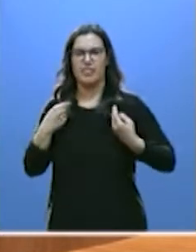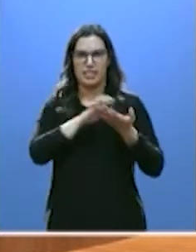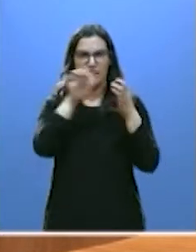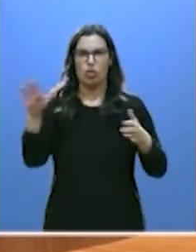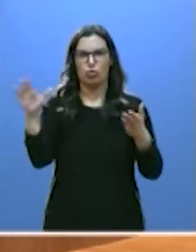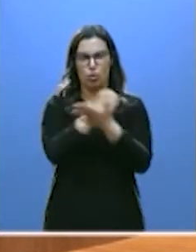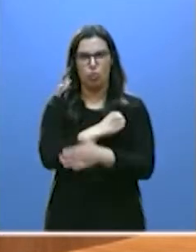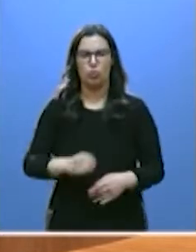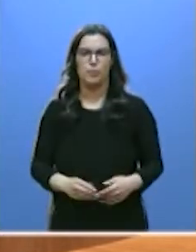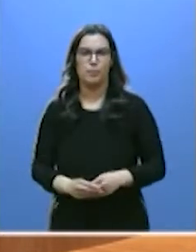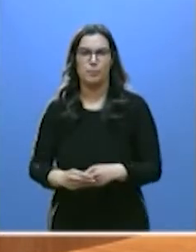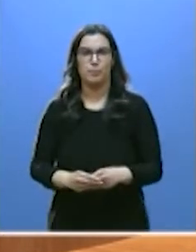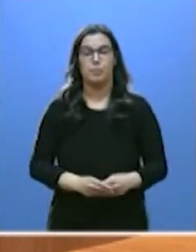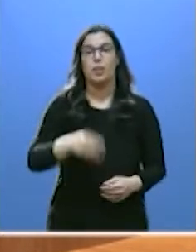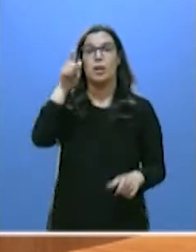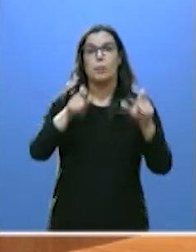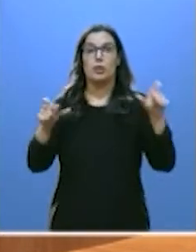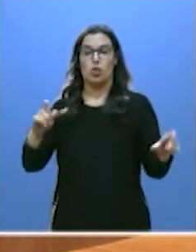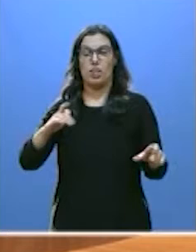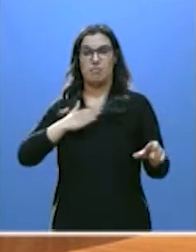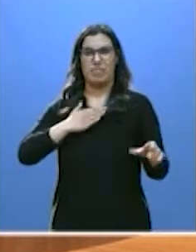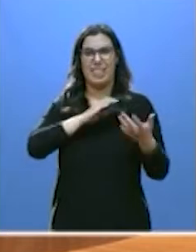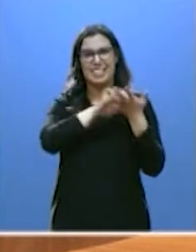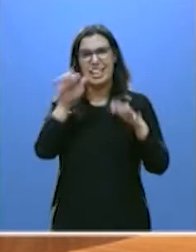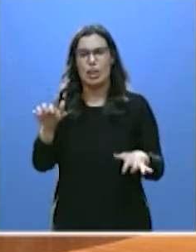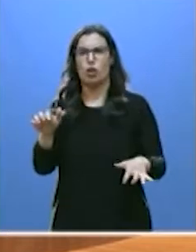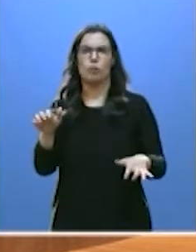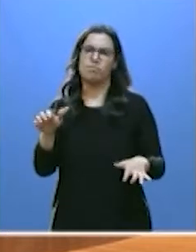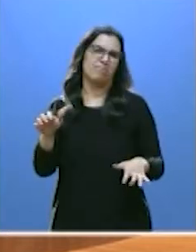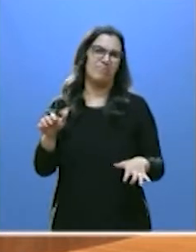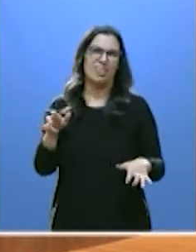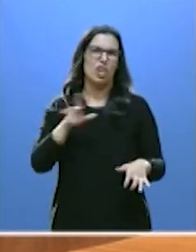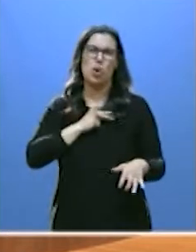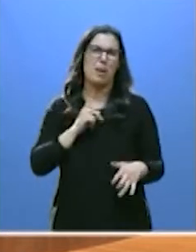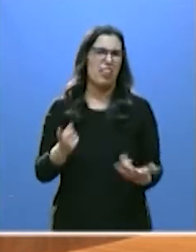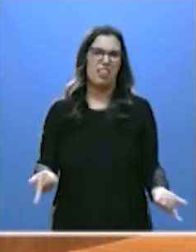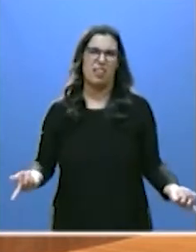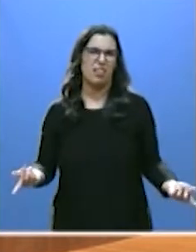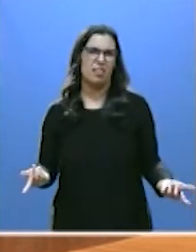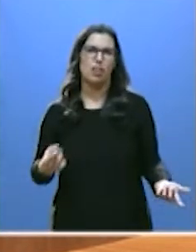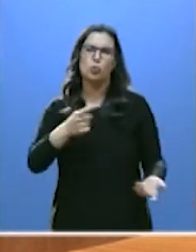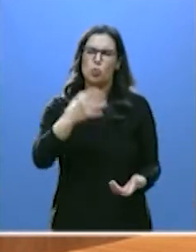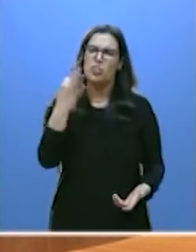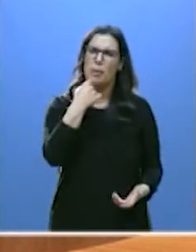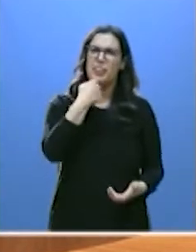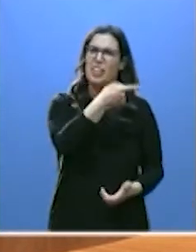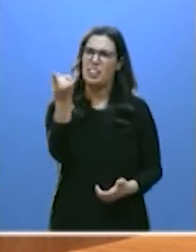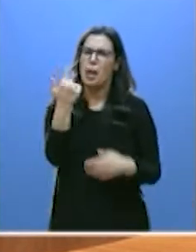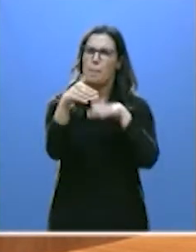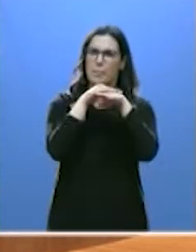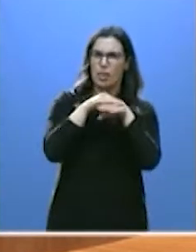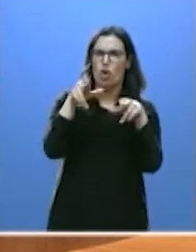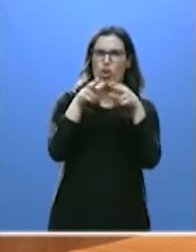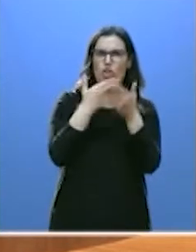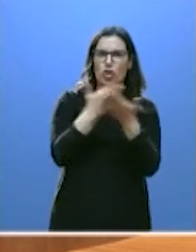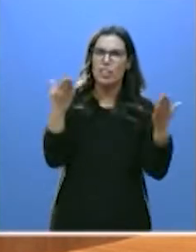Los castellanos y leoneses no nos merecemos esto, señor Tudanca. Debe pedir disculpas a la sociedad